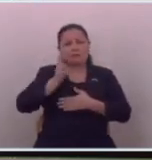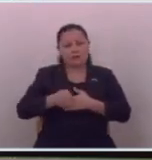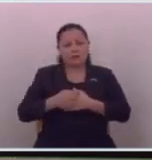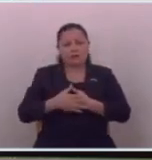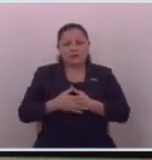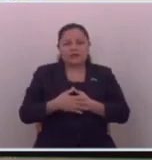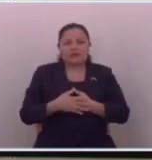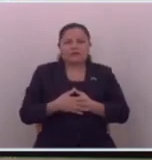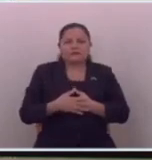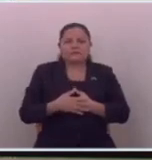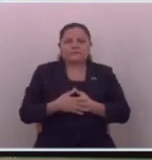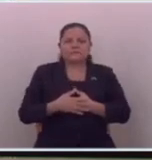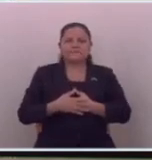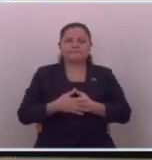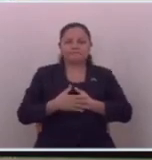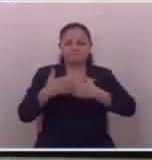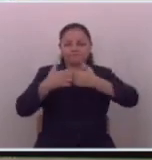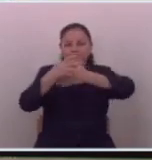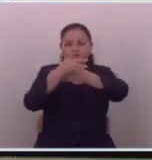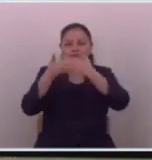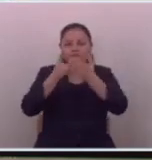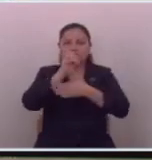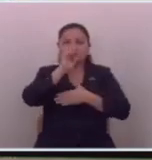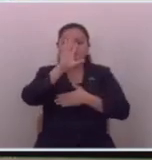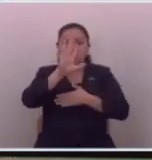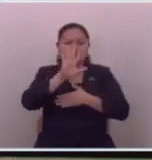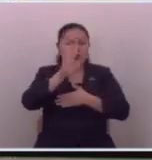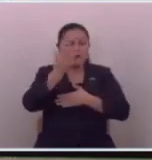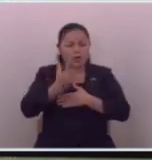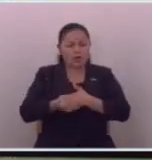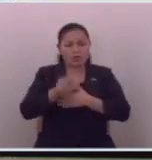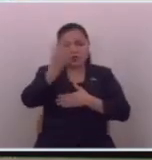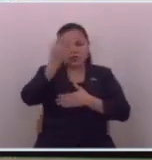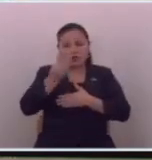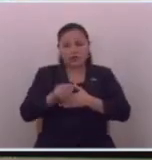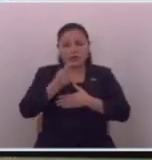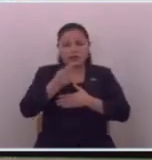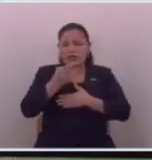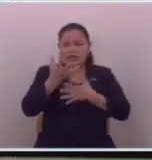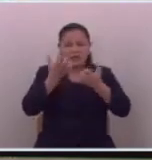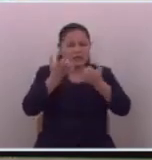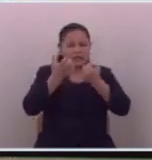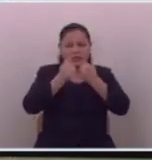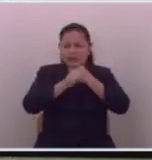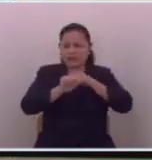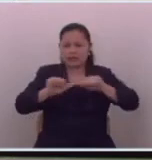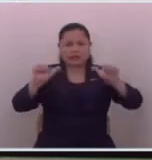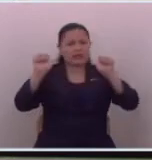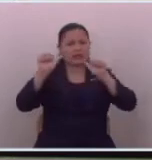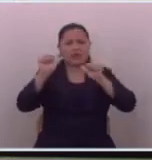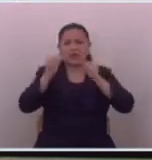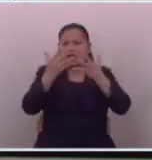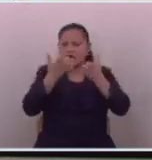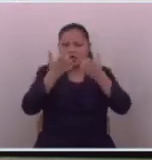como lo dijo un colega diputado todos los días escriben lo que quieren y como quieren